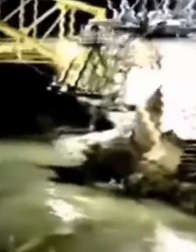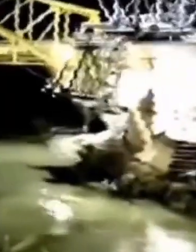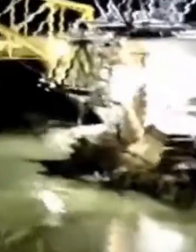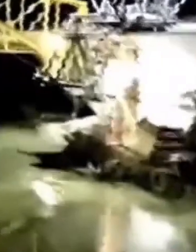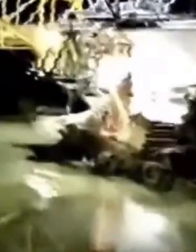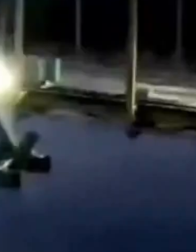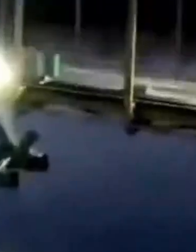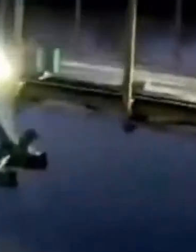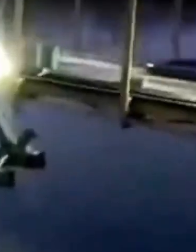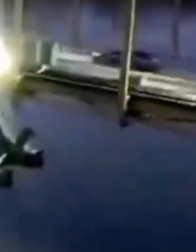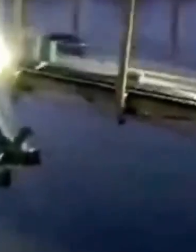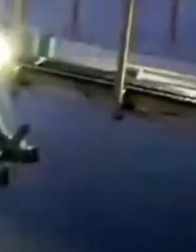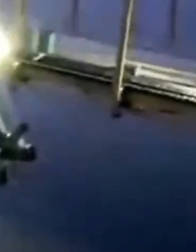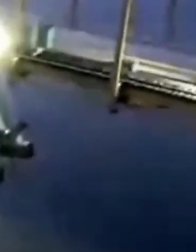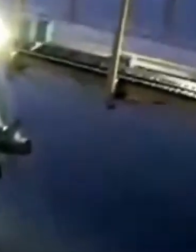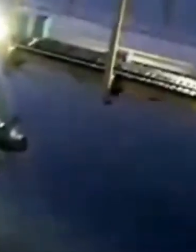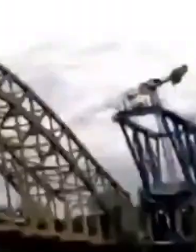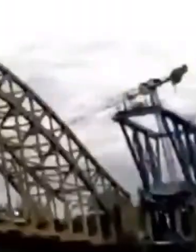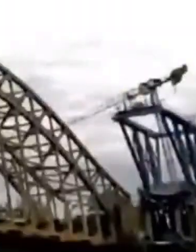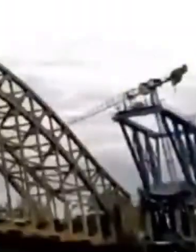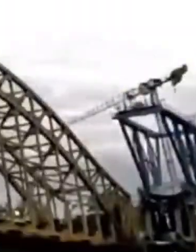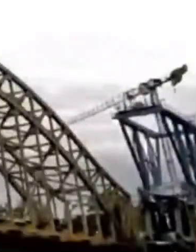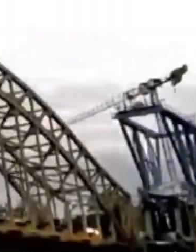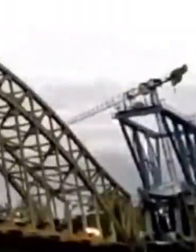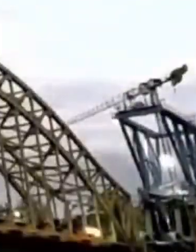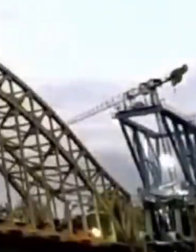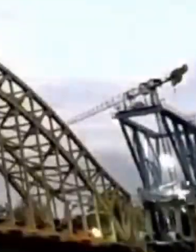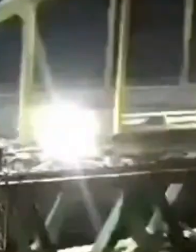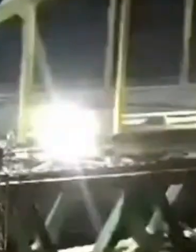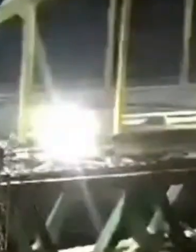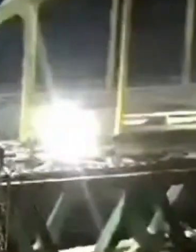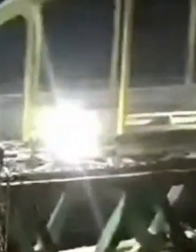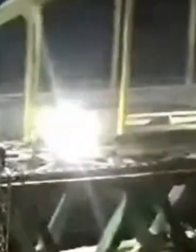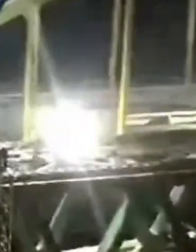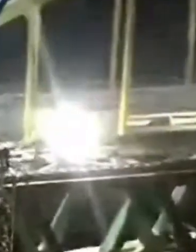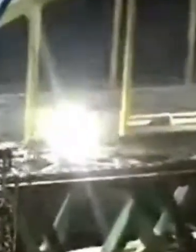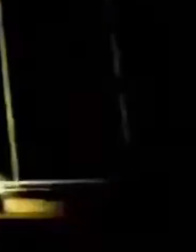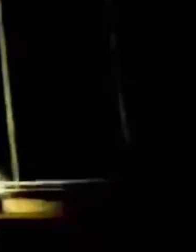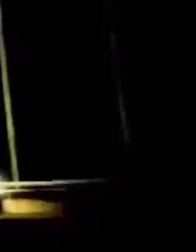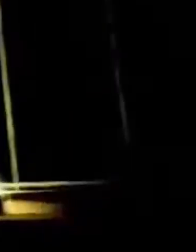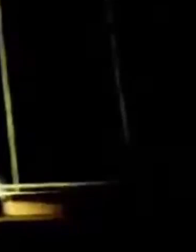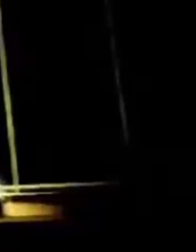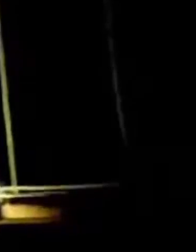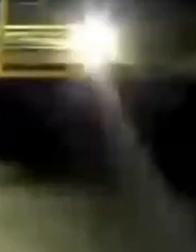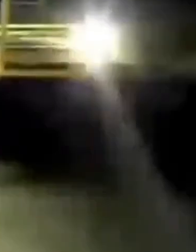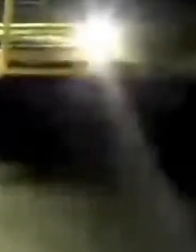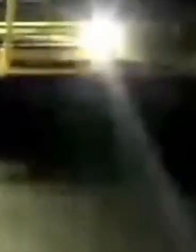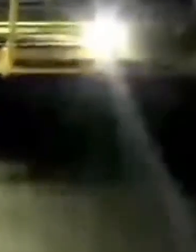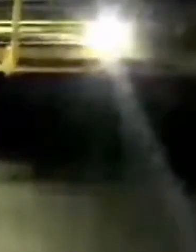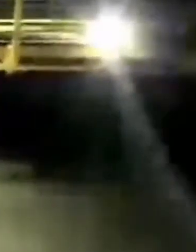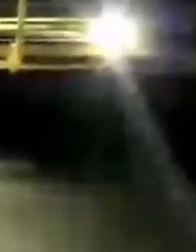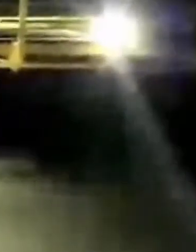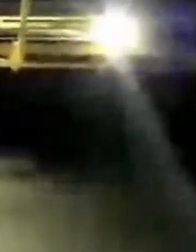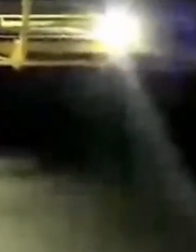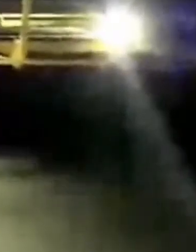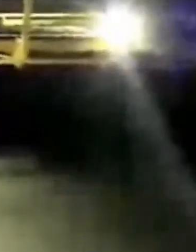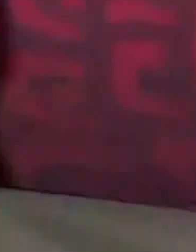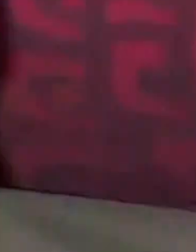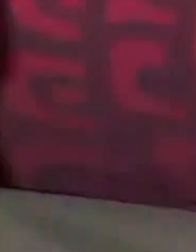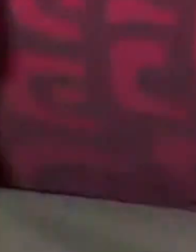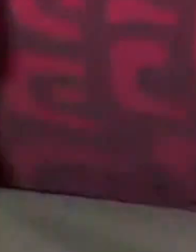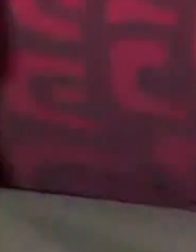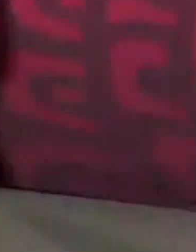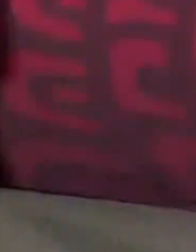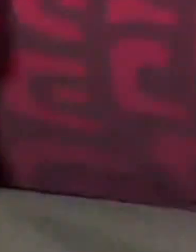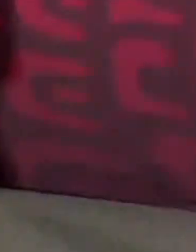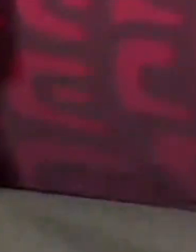Un homenaje a los soldadores de de lo mejor.